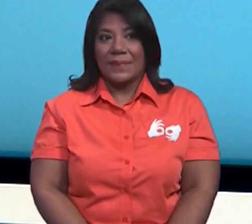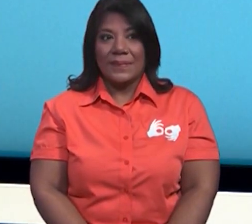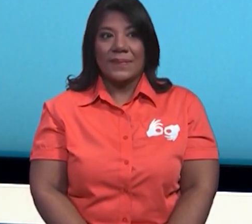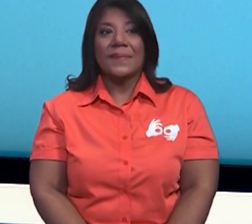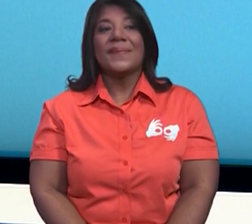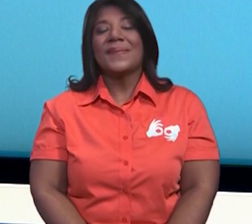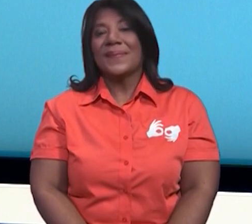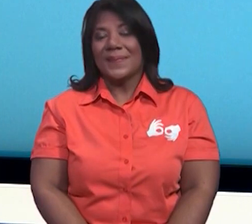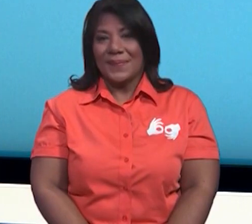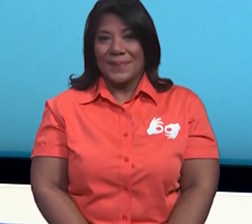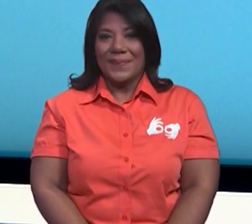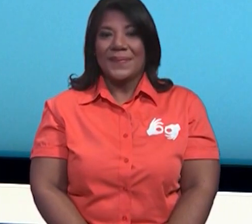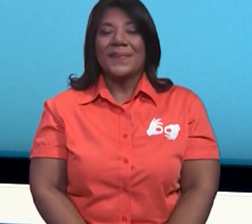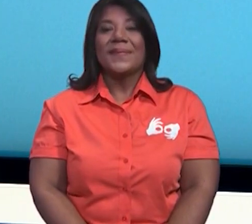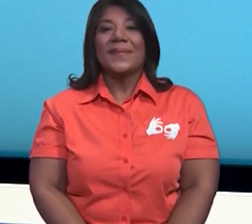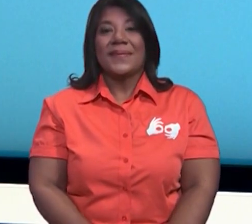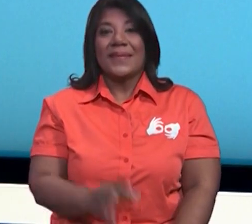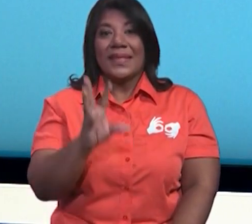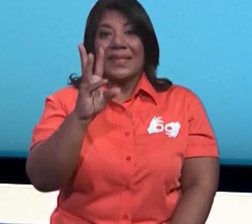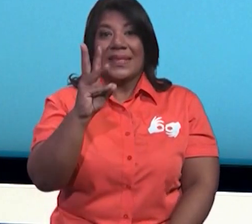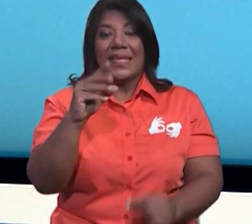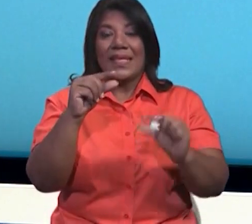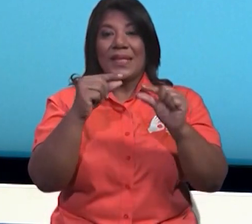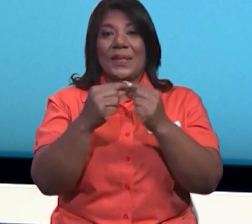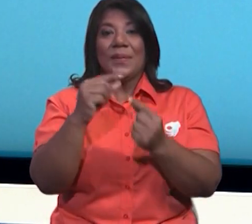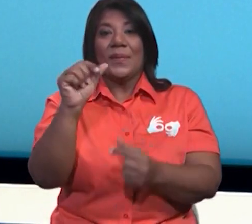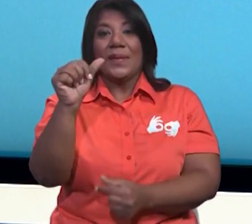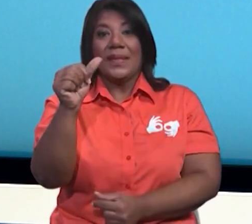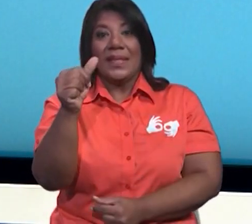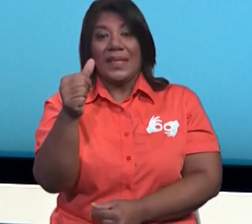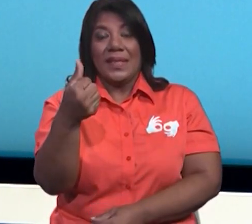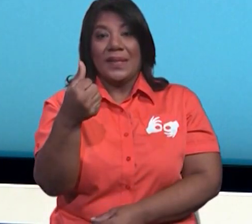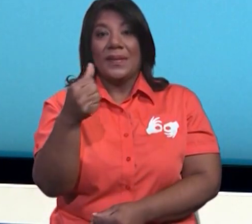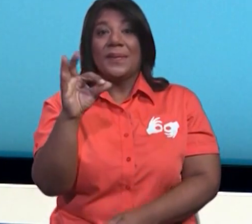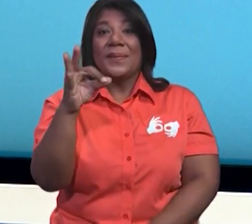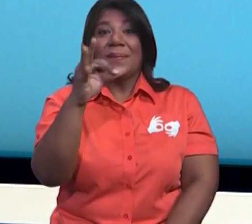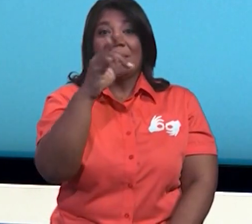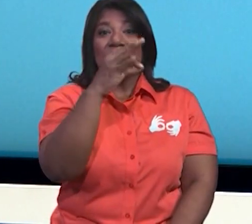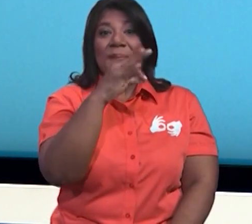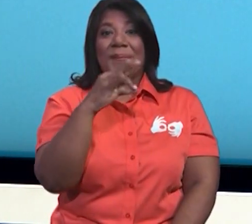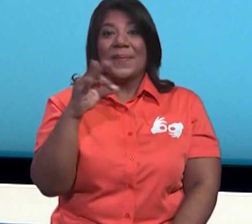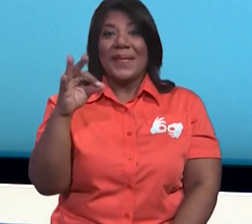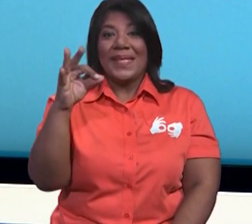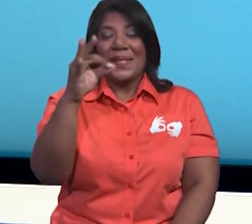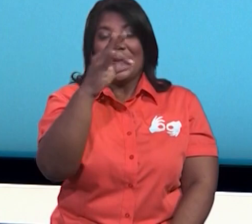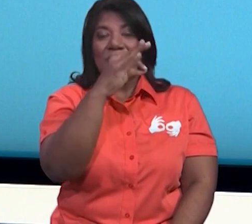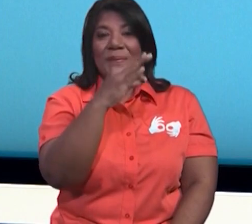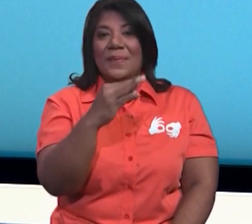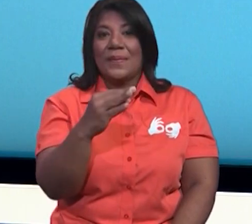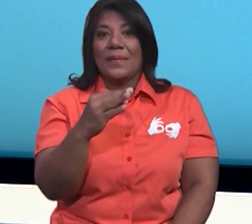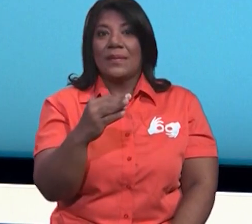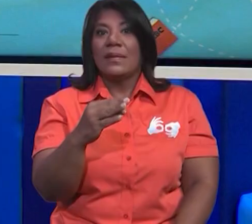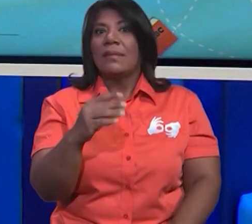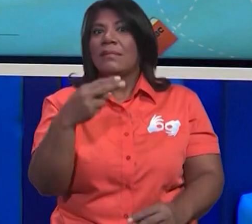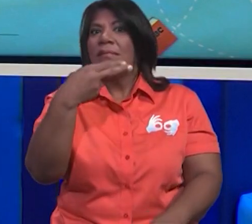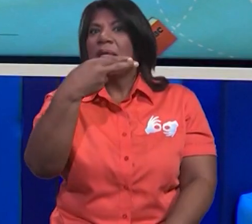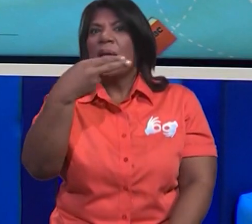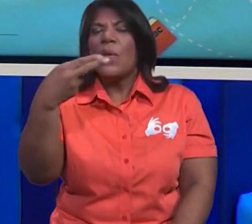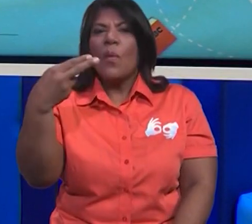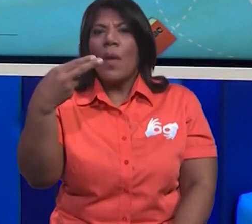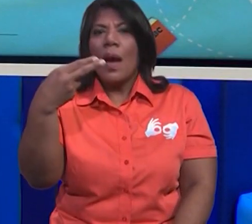mariposas, ¿verdad? Y si tengo 6 grupos de 10 mariposas, ¿qué número tenemos?